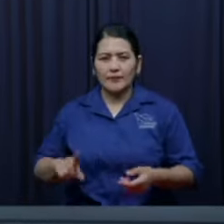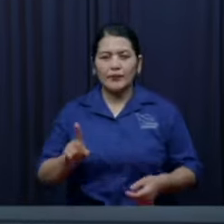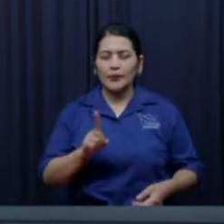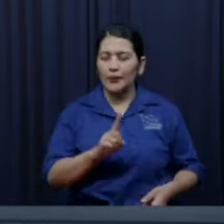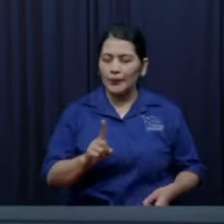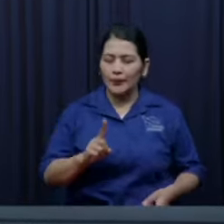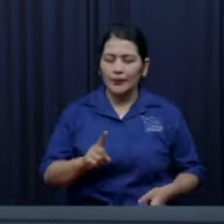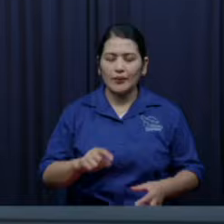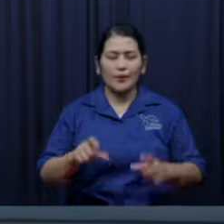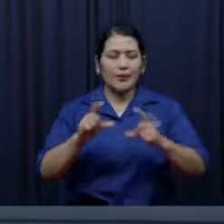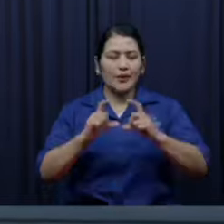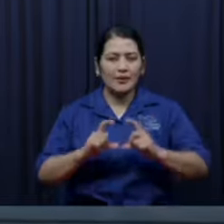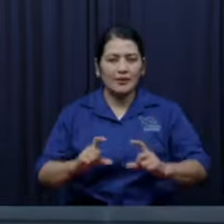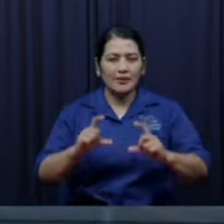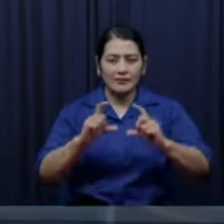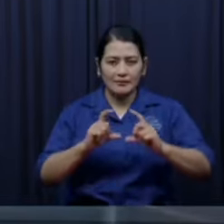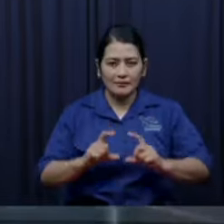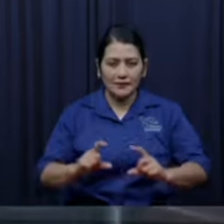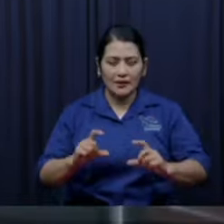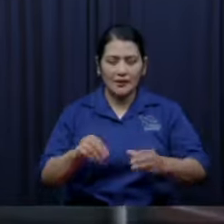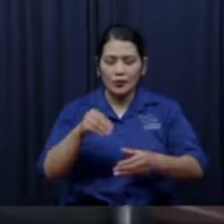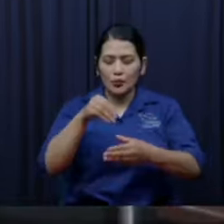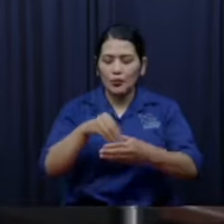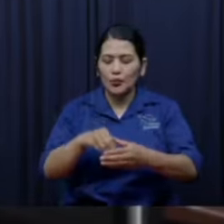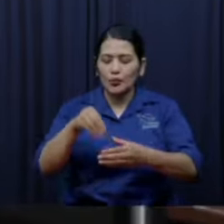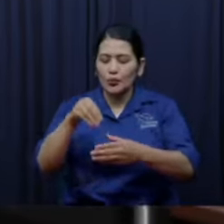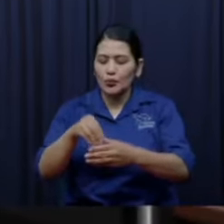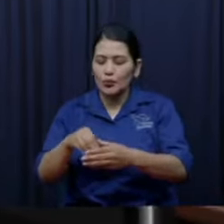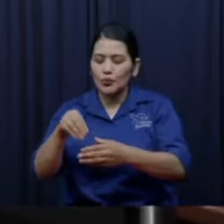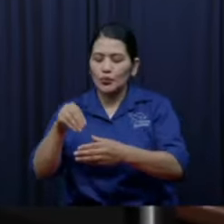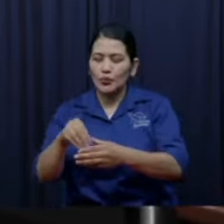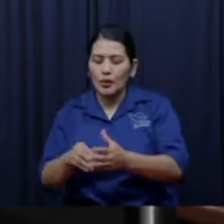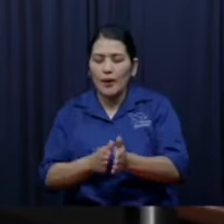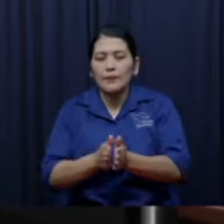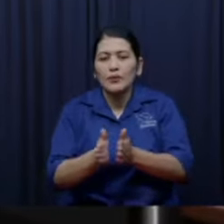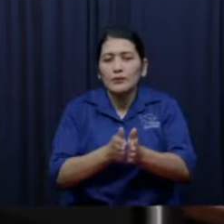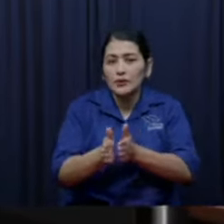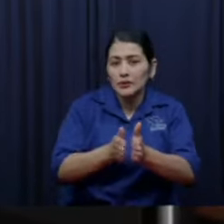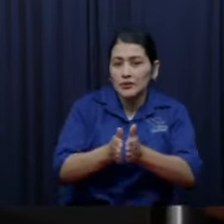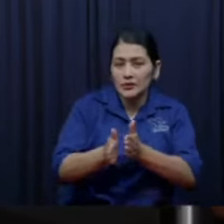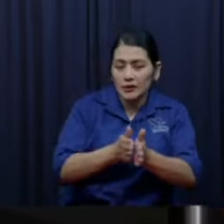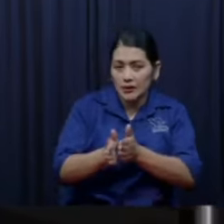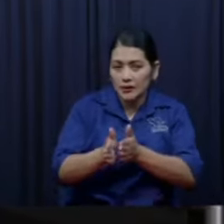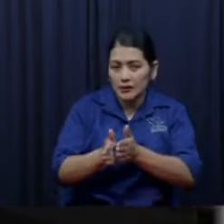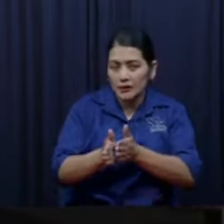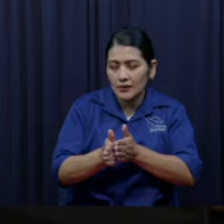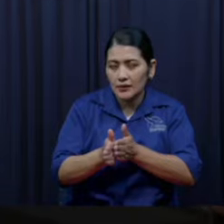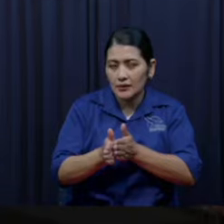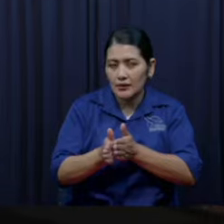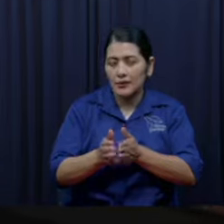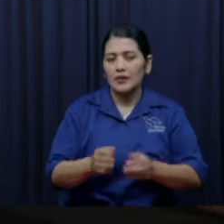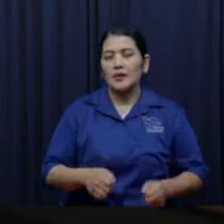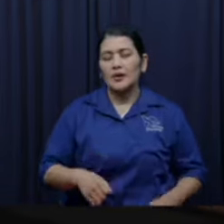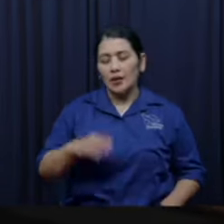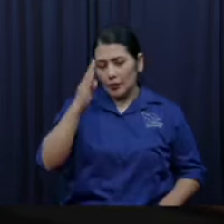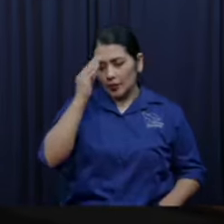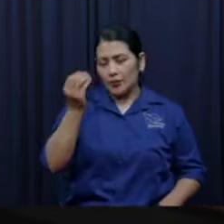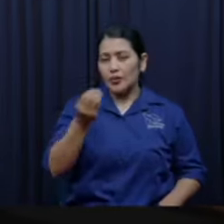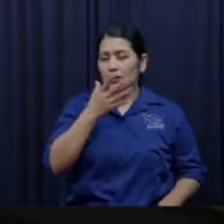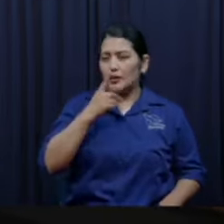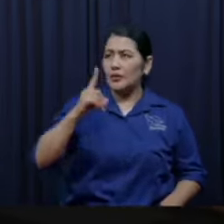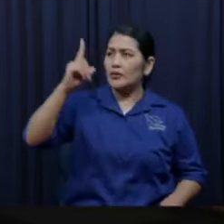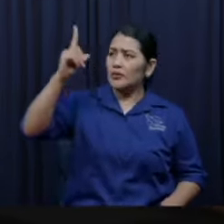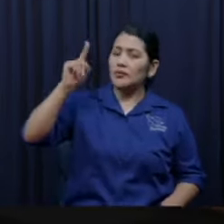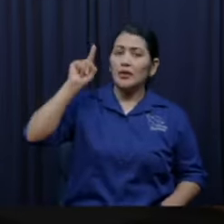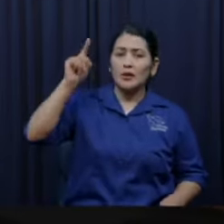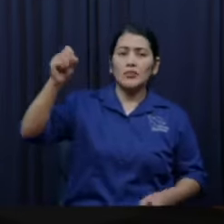estudio que en todos los moles no sé cómo decir moles en plural todos los